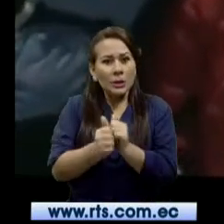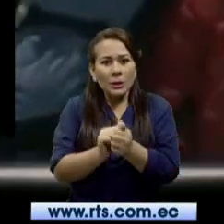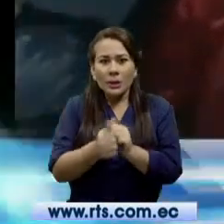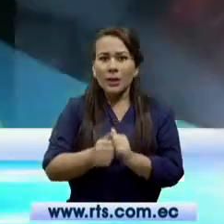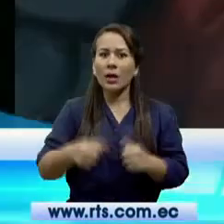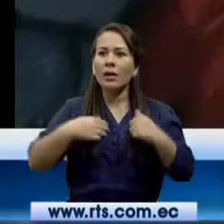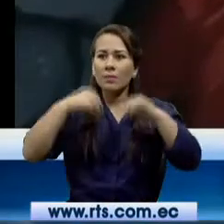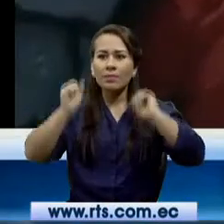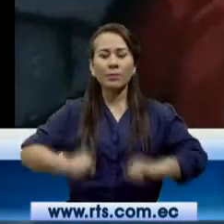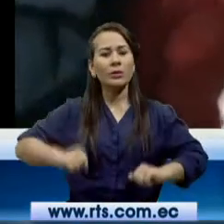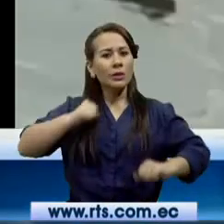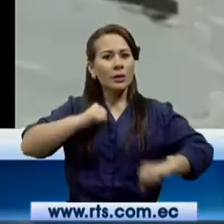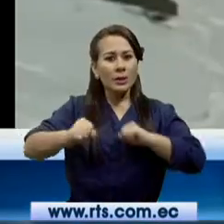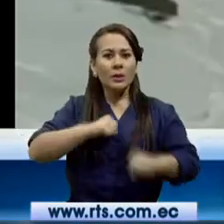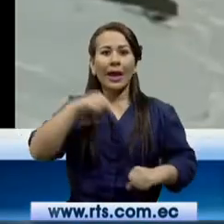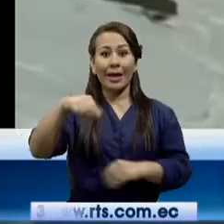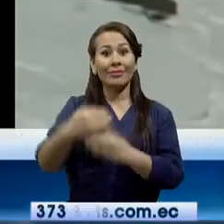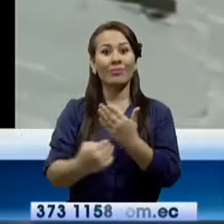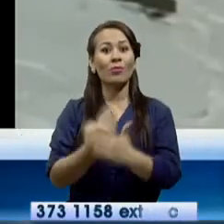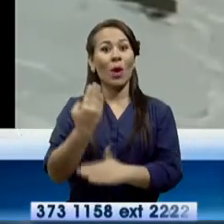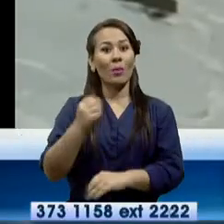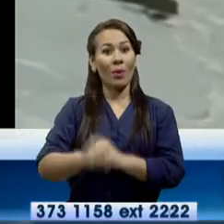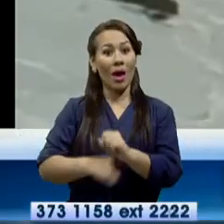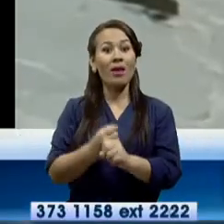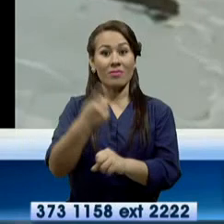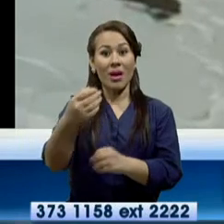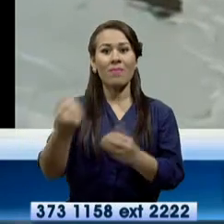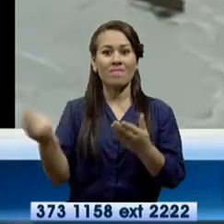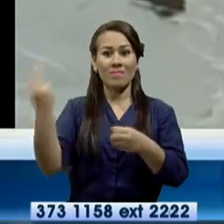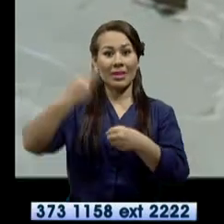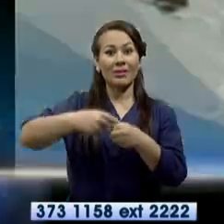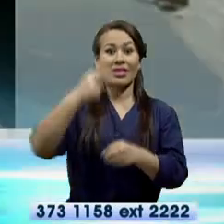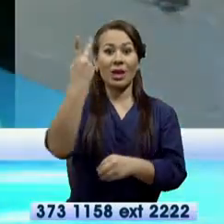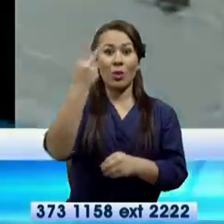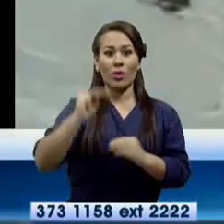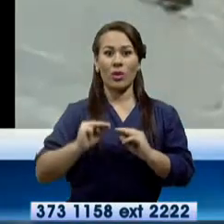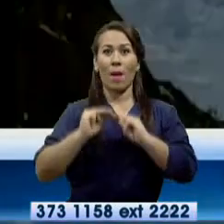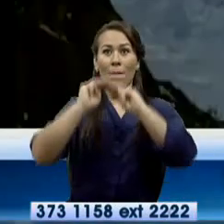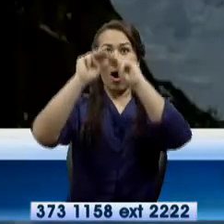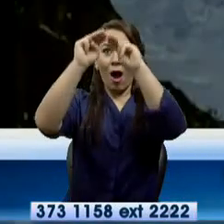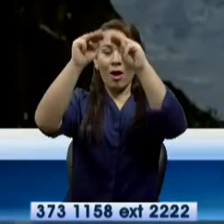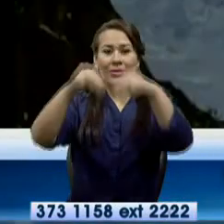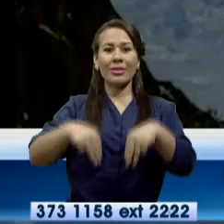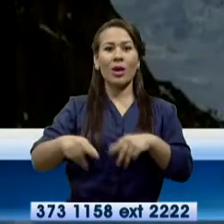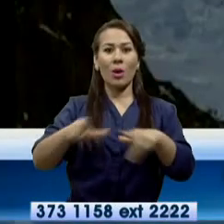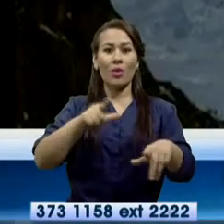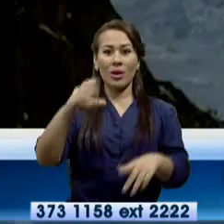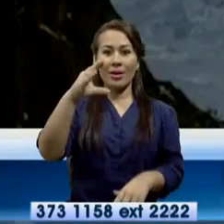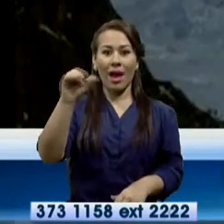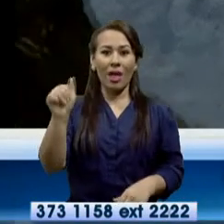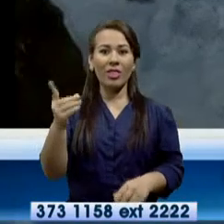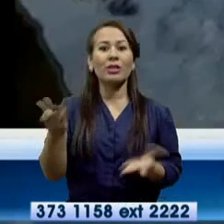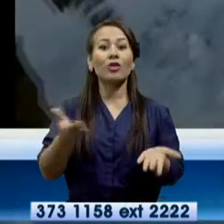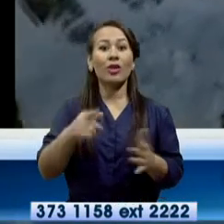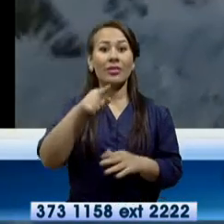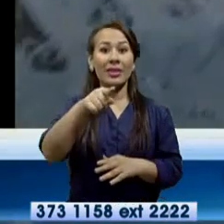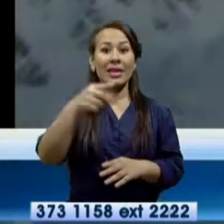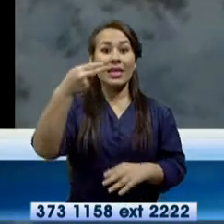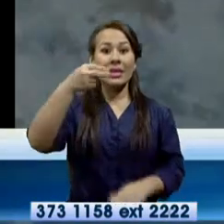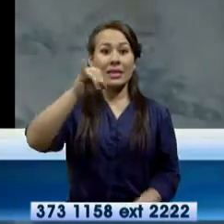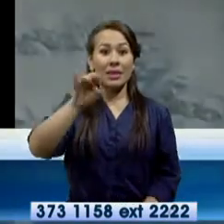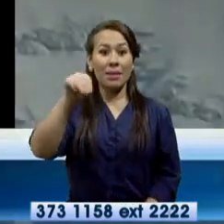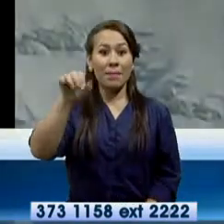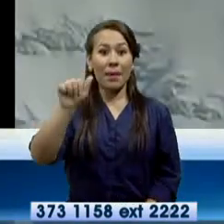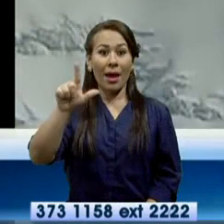embarcará en una nueva aventura. Tratará de escalar la segunda montaña más alta del mundo, el K2, en el Himalaya, sin